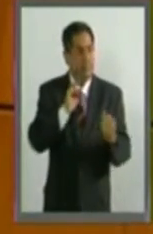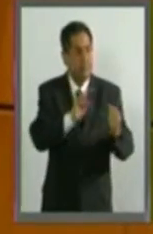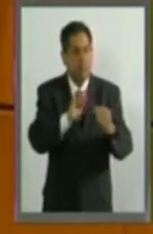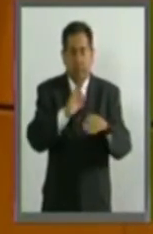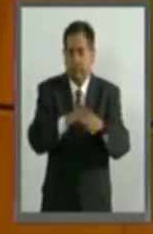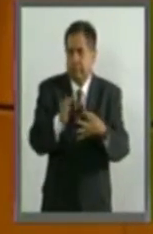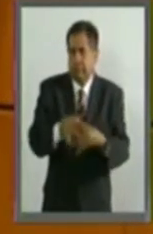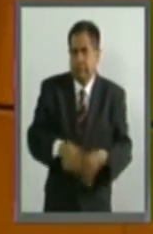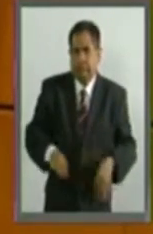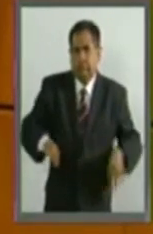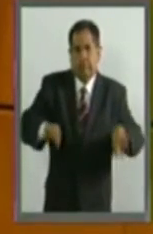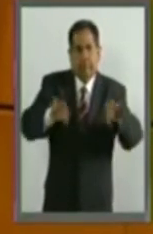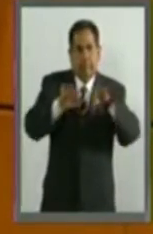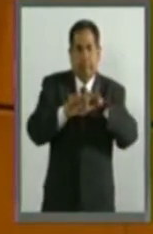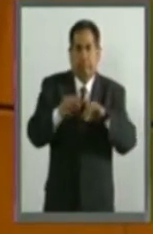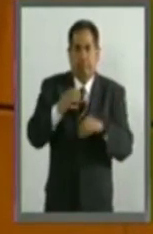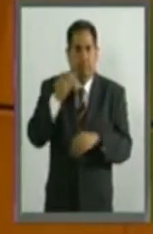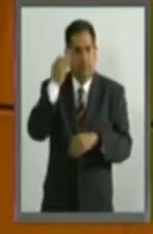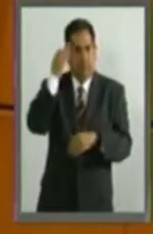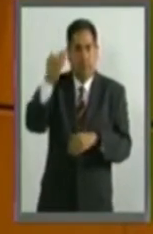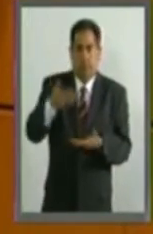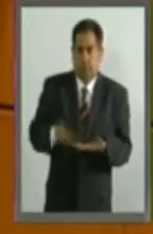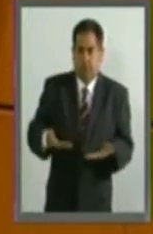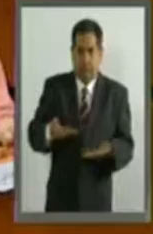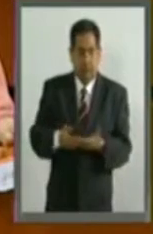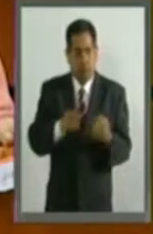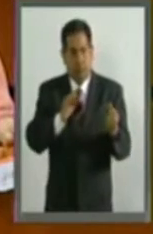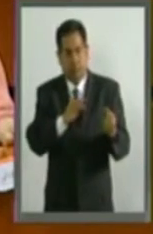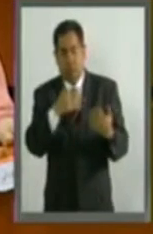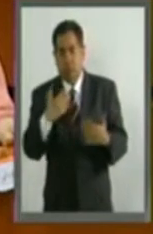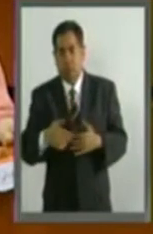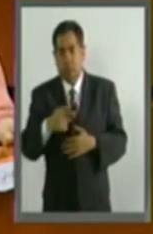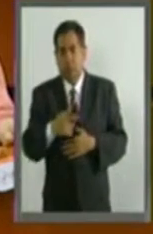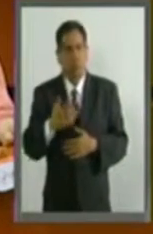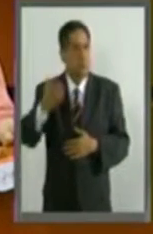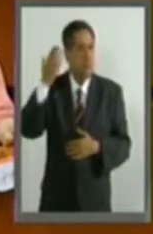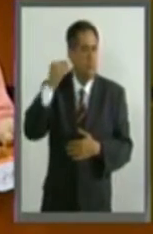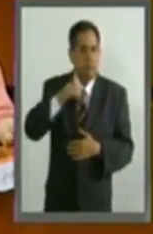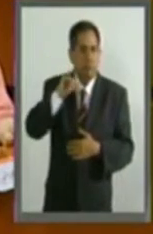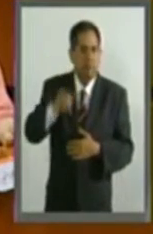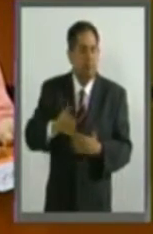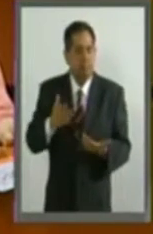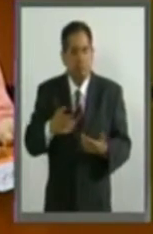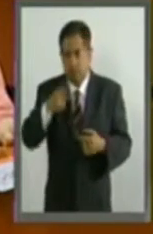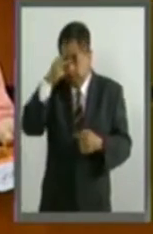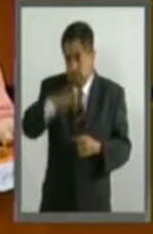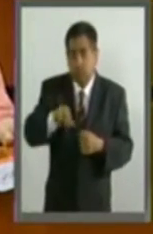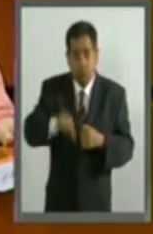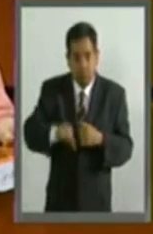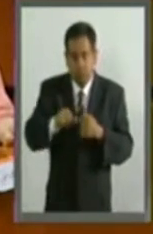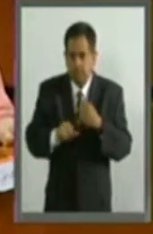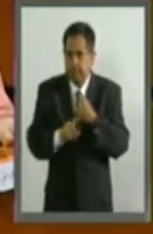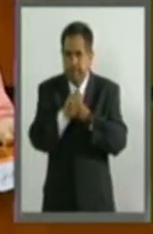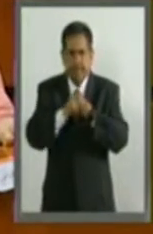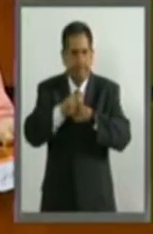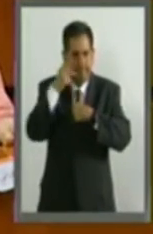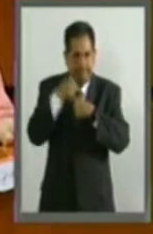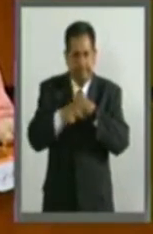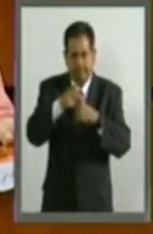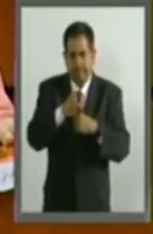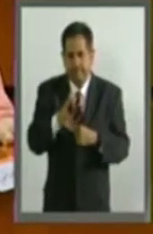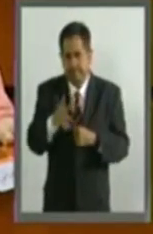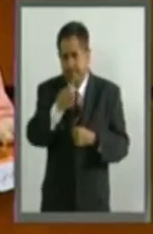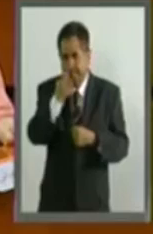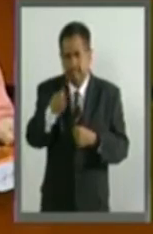más importantes de la época contemporánea, porque como nunca, México afronta riesgos, peligros y